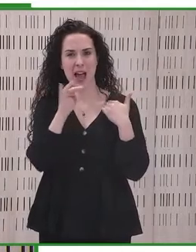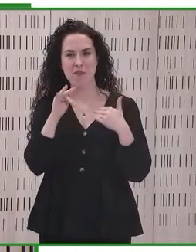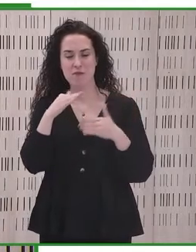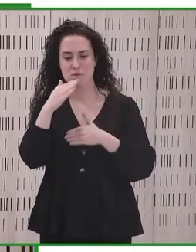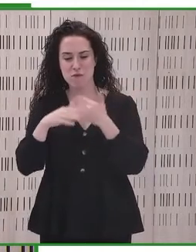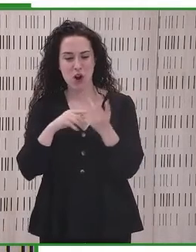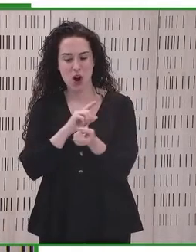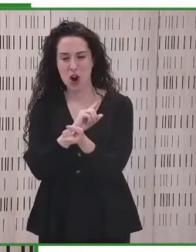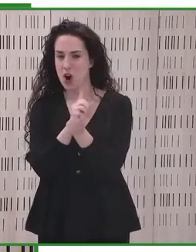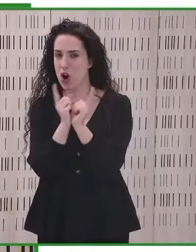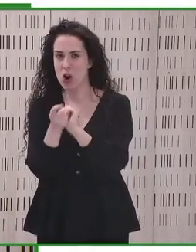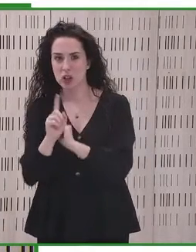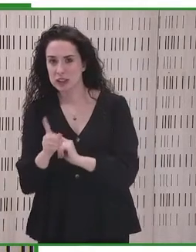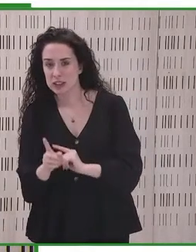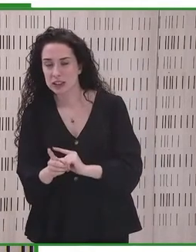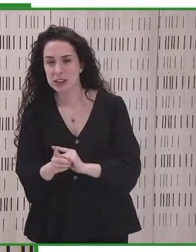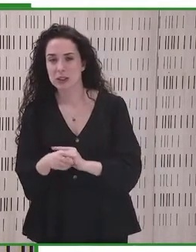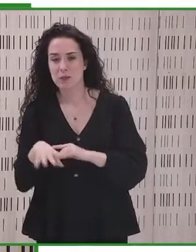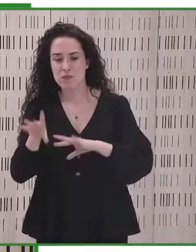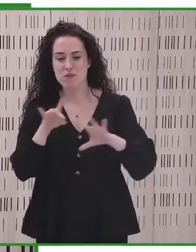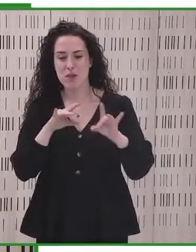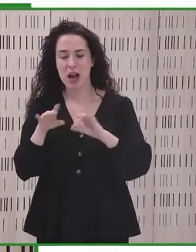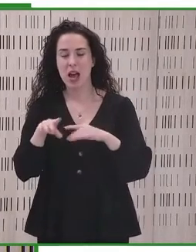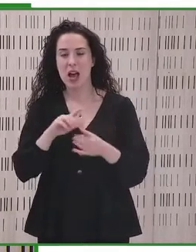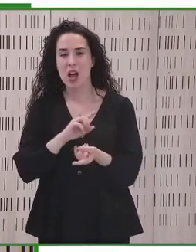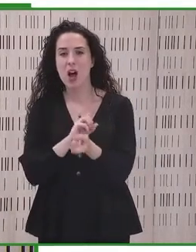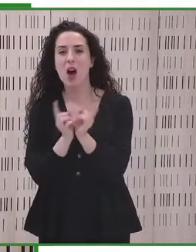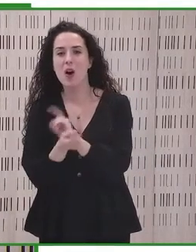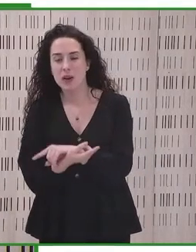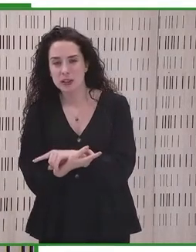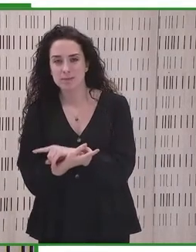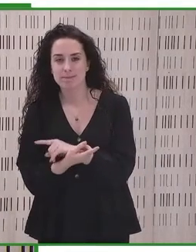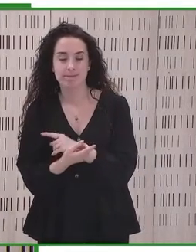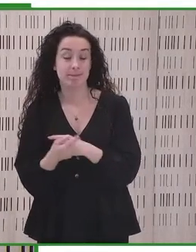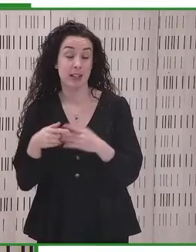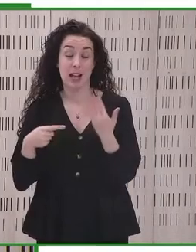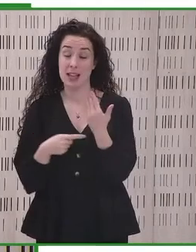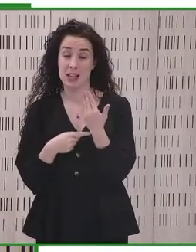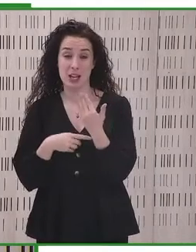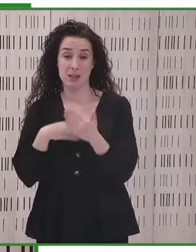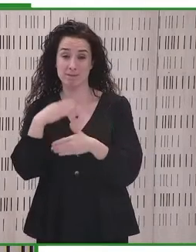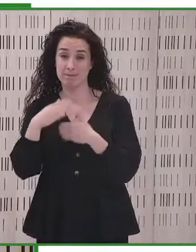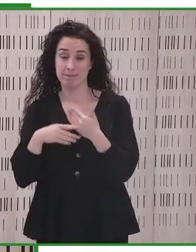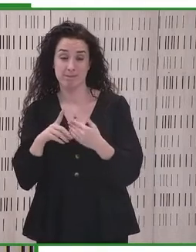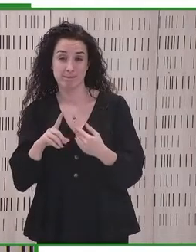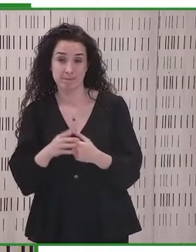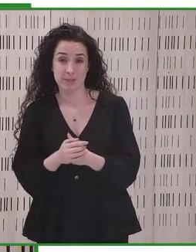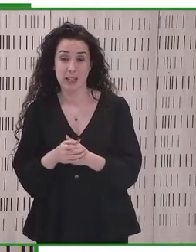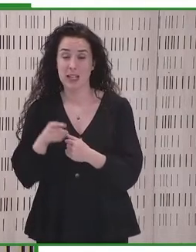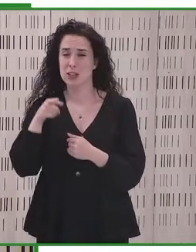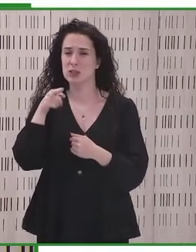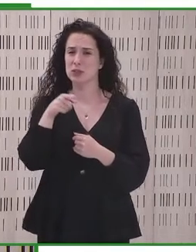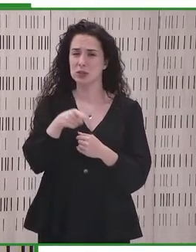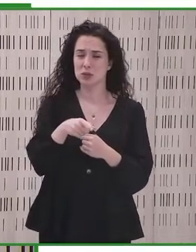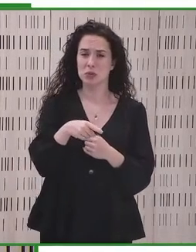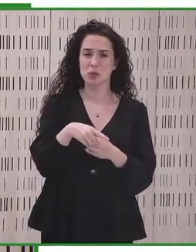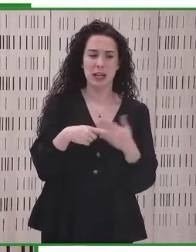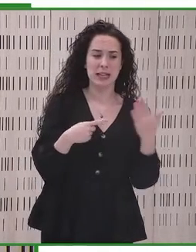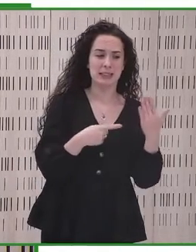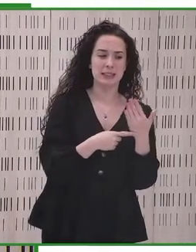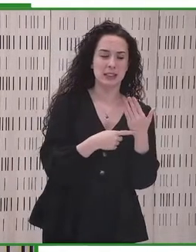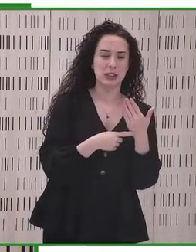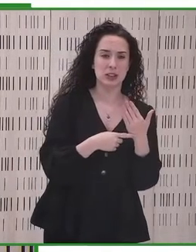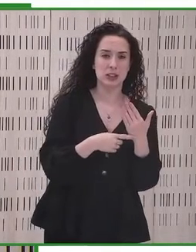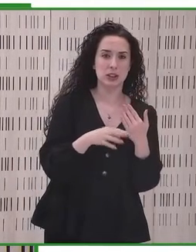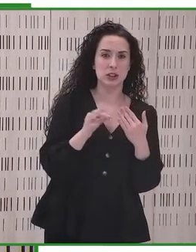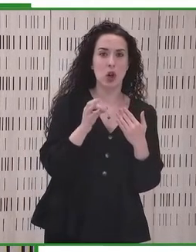políticas son una herramienta y si no cambiamos los procesos de toma de decisiones, entonces la tecnología al final no va a funcionar. Entonces, ¿cuál sería tu idea?